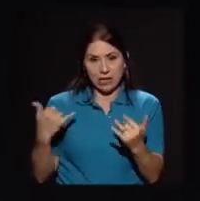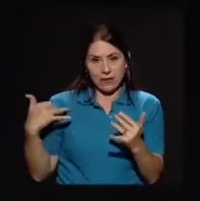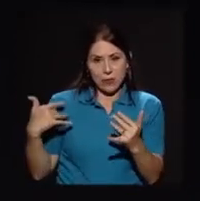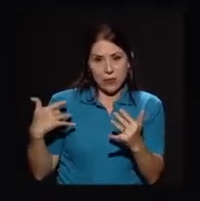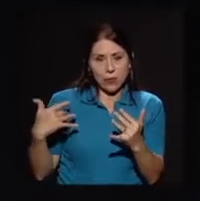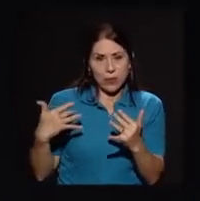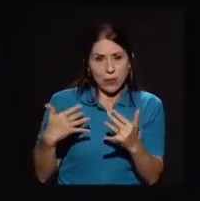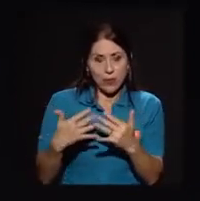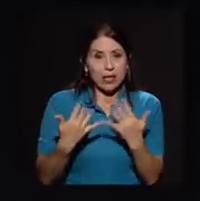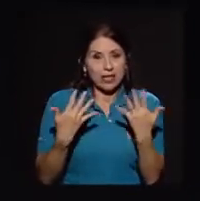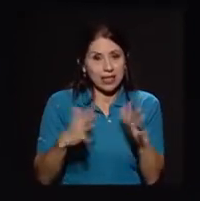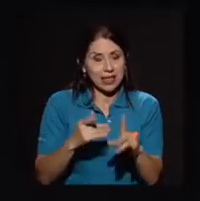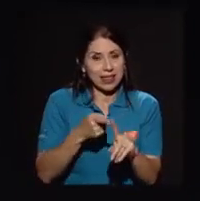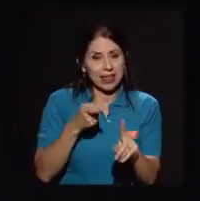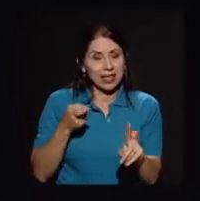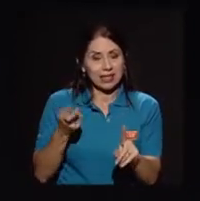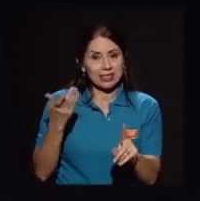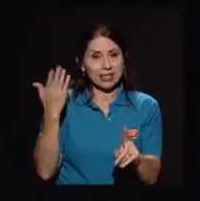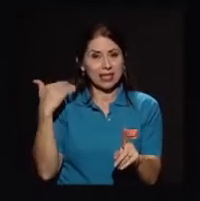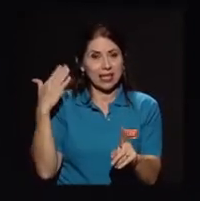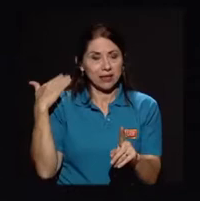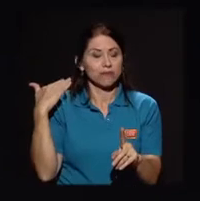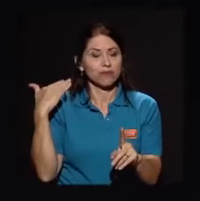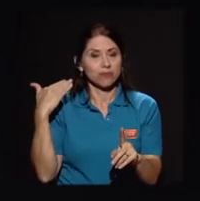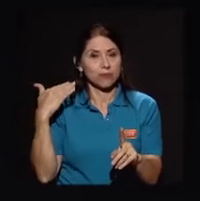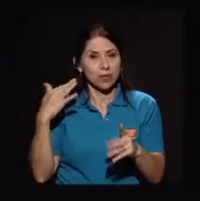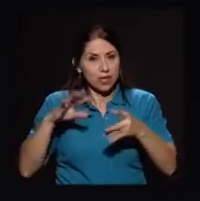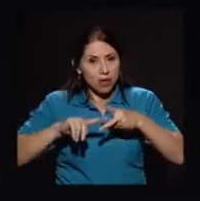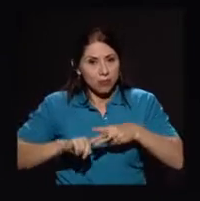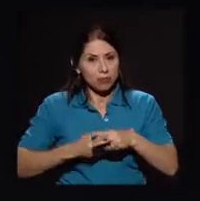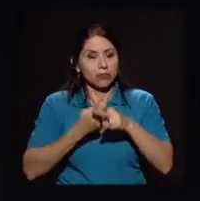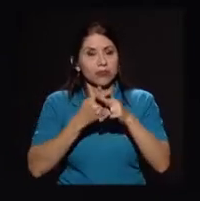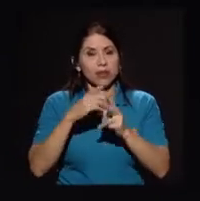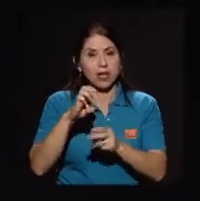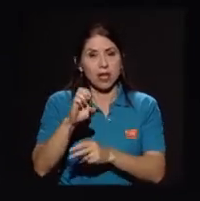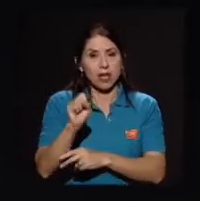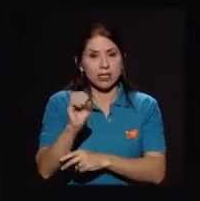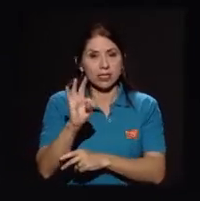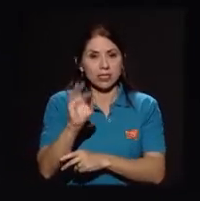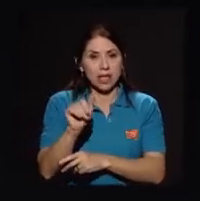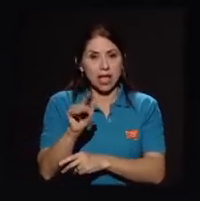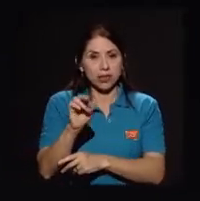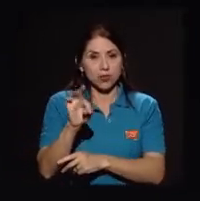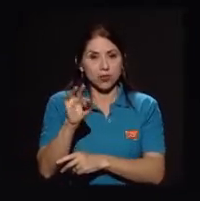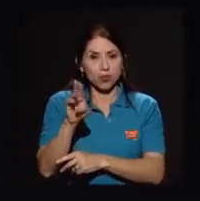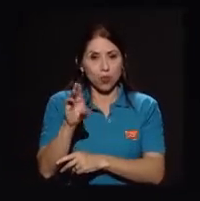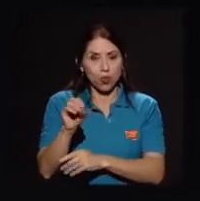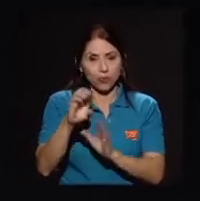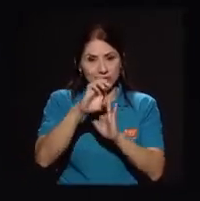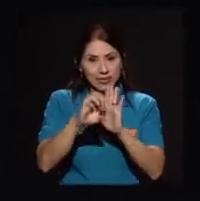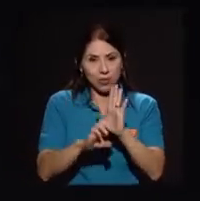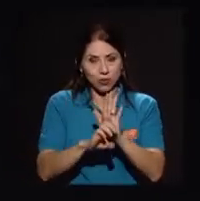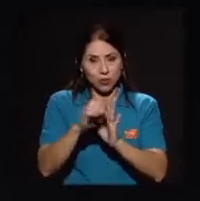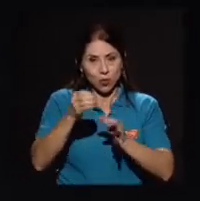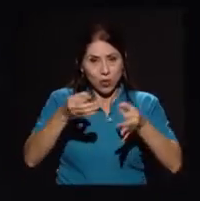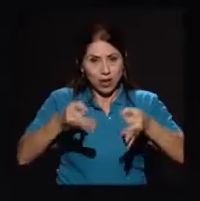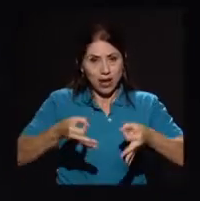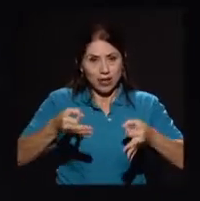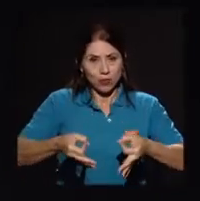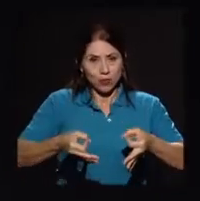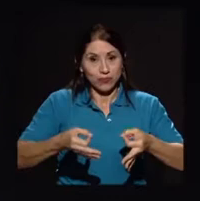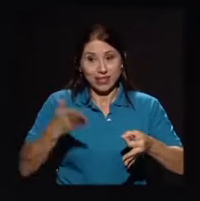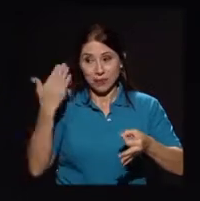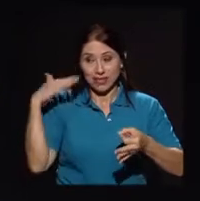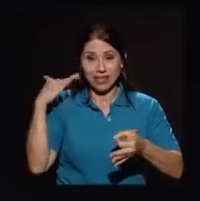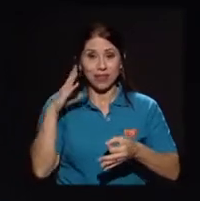la puesta en, digamos, en vigencia del estatuto orgánico. En las celebraciones tuvimos un acto oficial el pasado